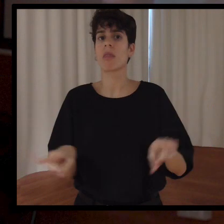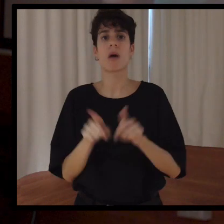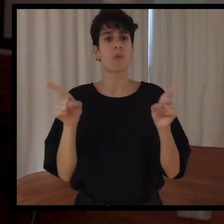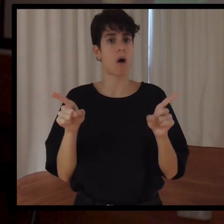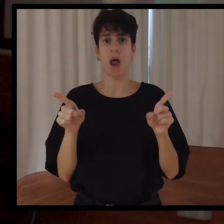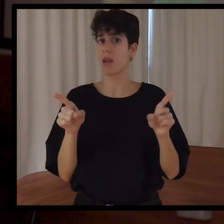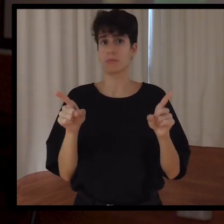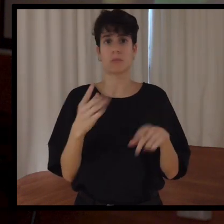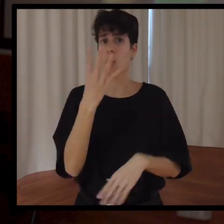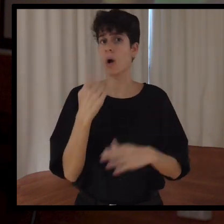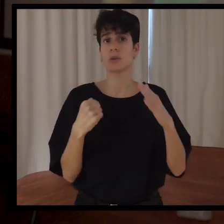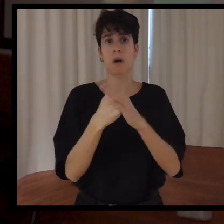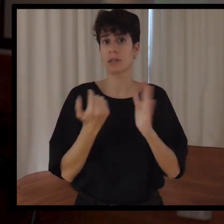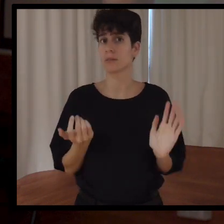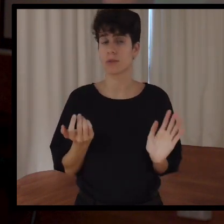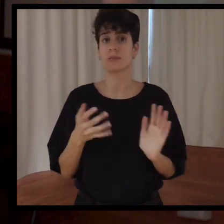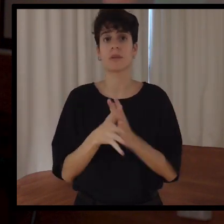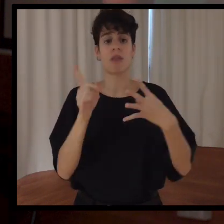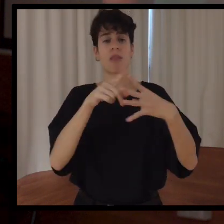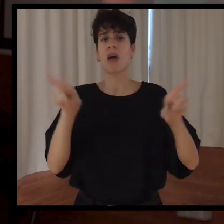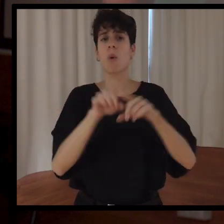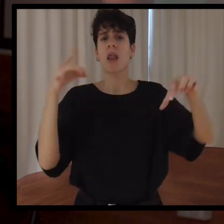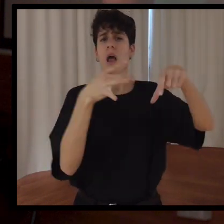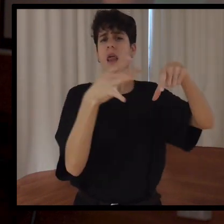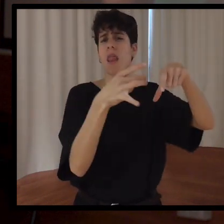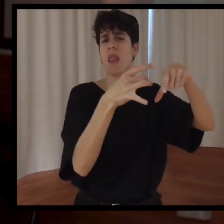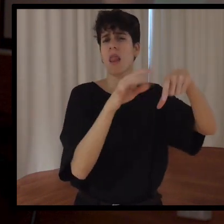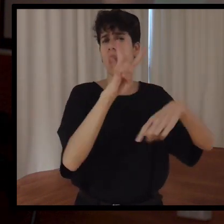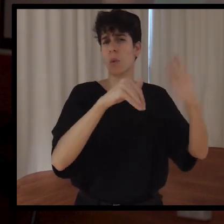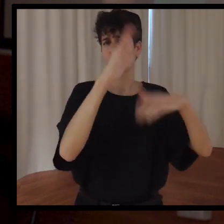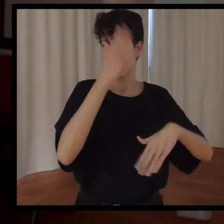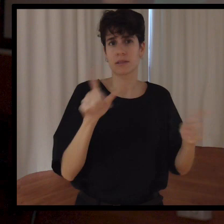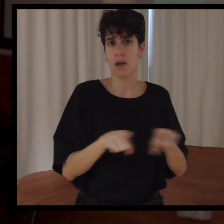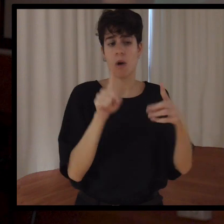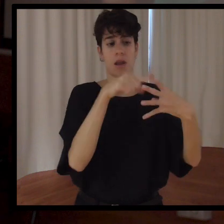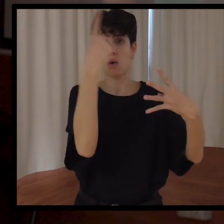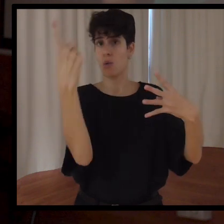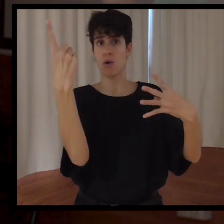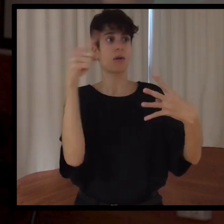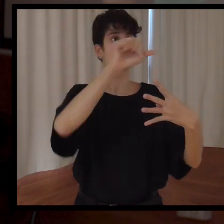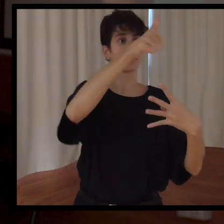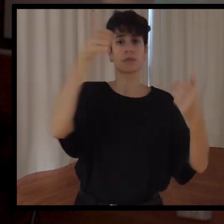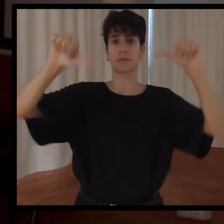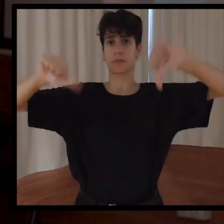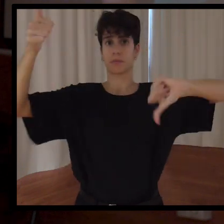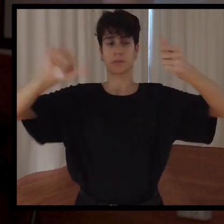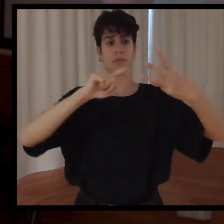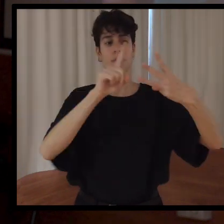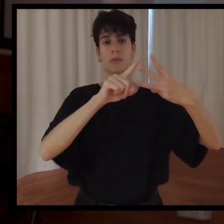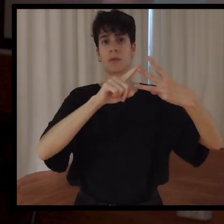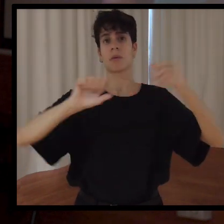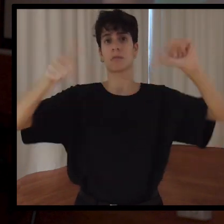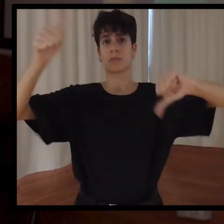tiempo se puntúa un punto, haya el número de goles que haya, entonces lo máximo que pueden ser son 4-0. Pensamos que puede ser